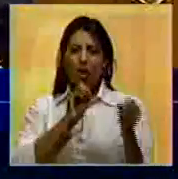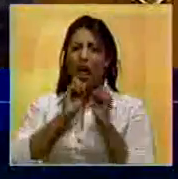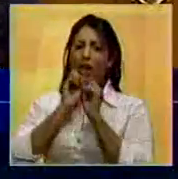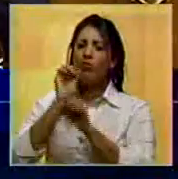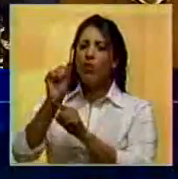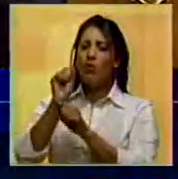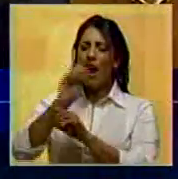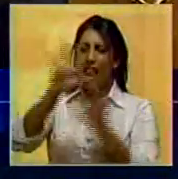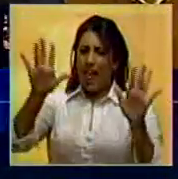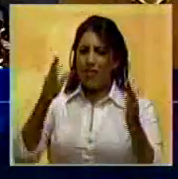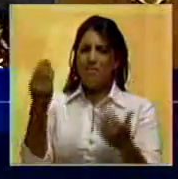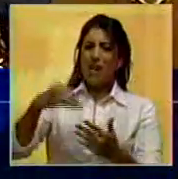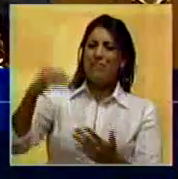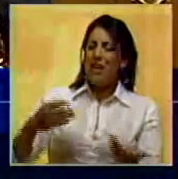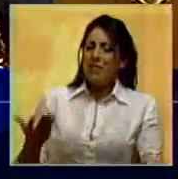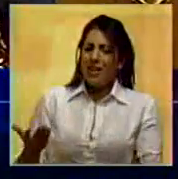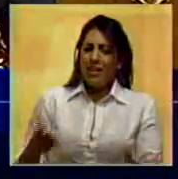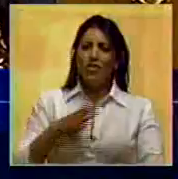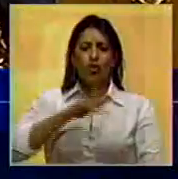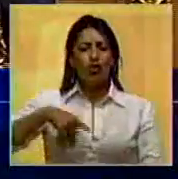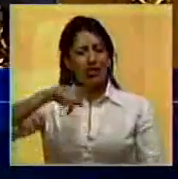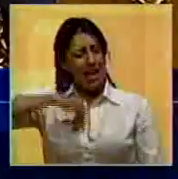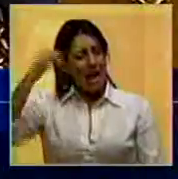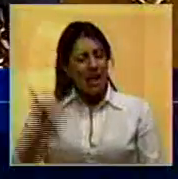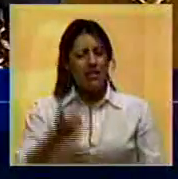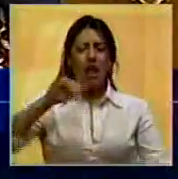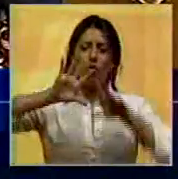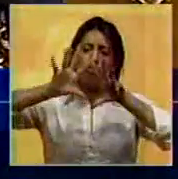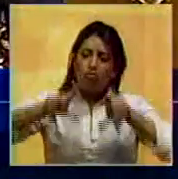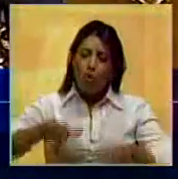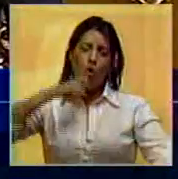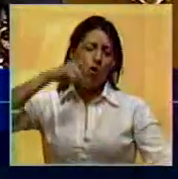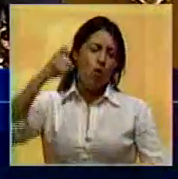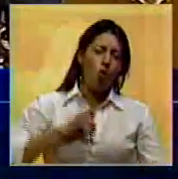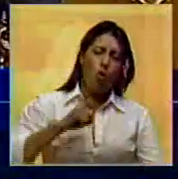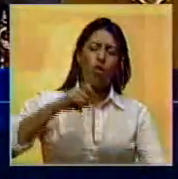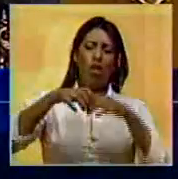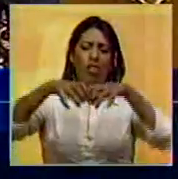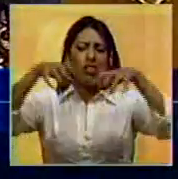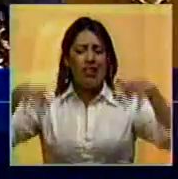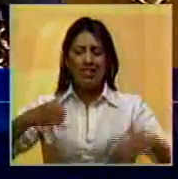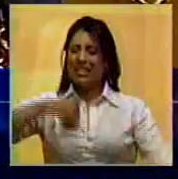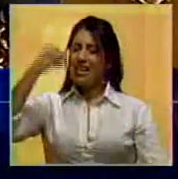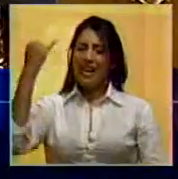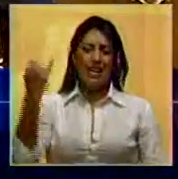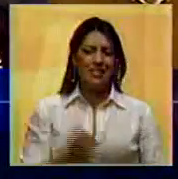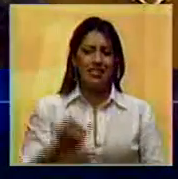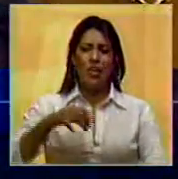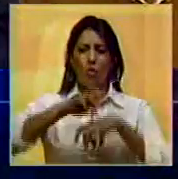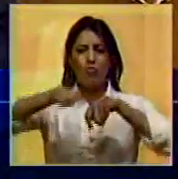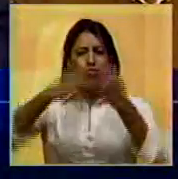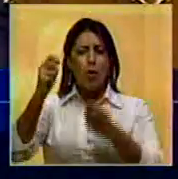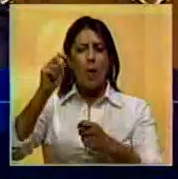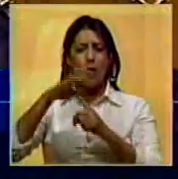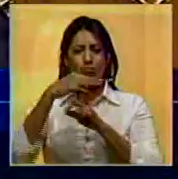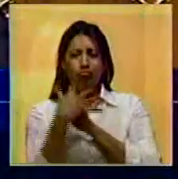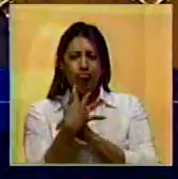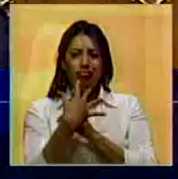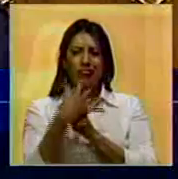¿cuánto más tenemos que gritar que estamos cansados de la corrupción del odio de la división de la destrucción del país?